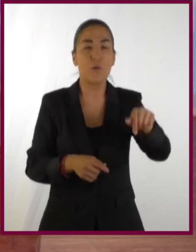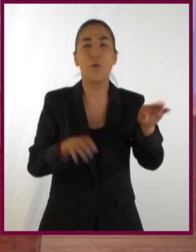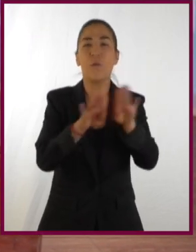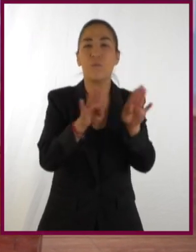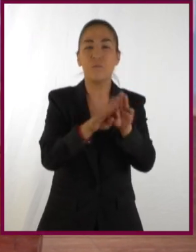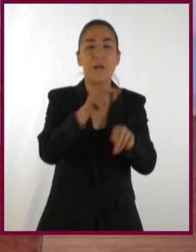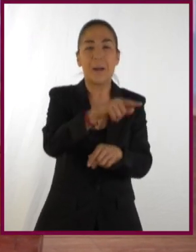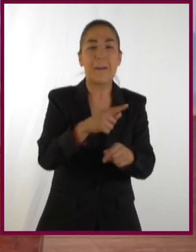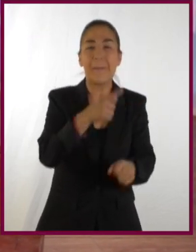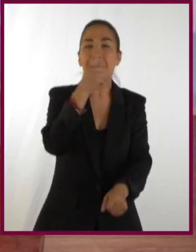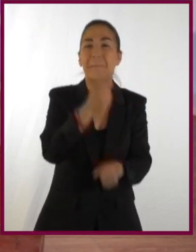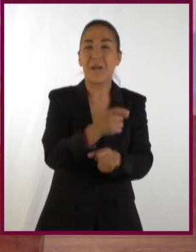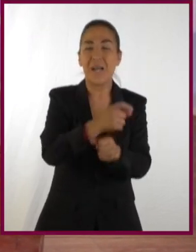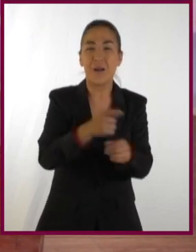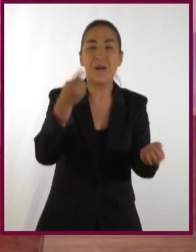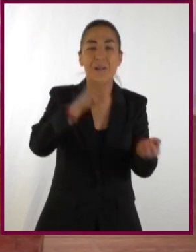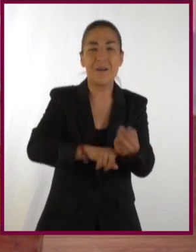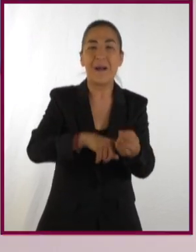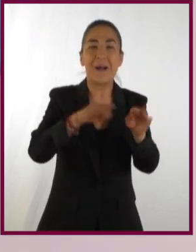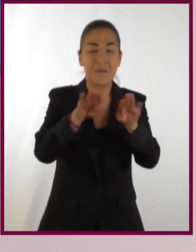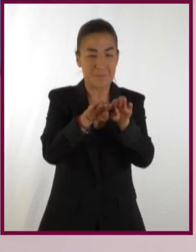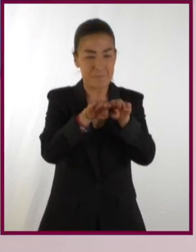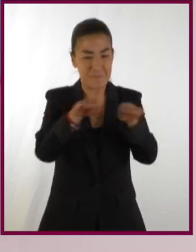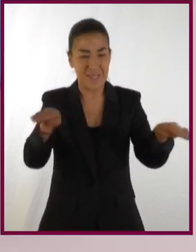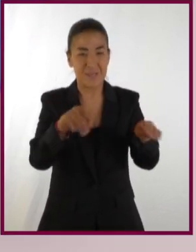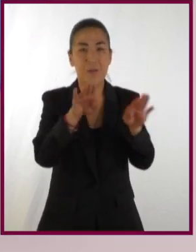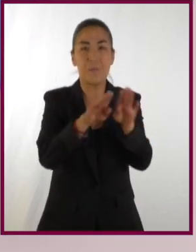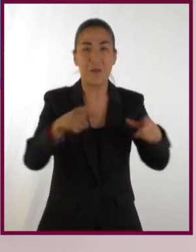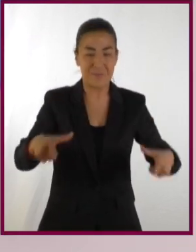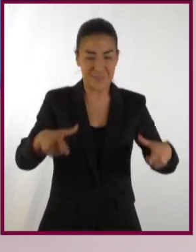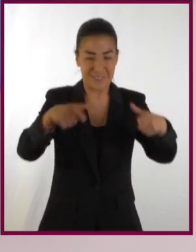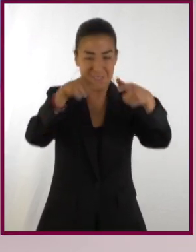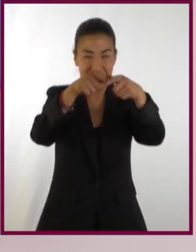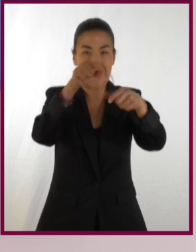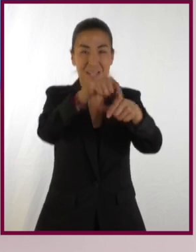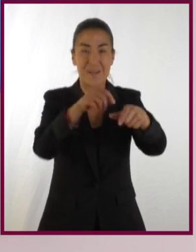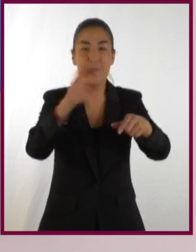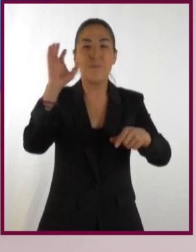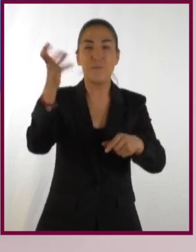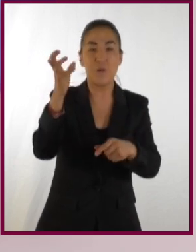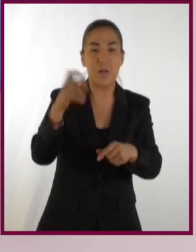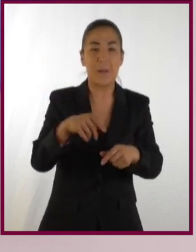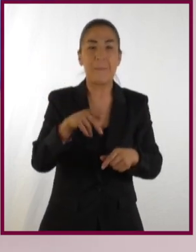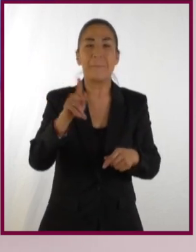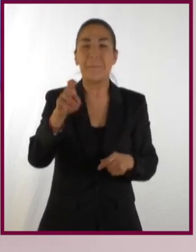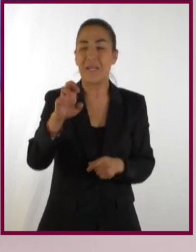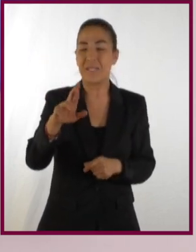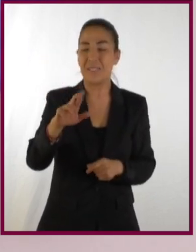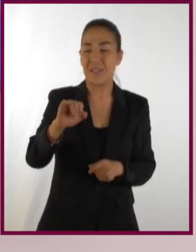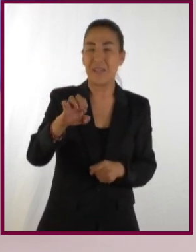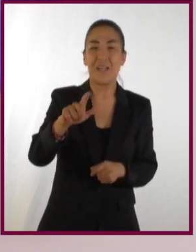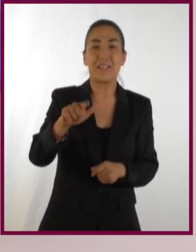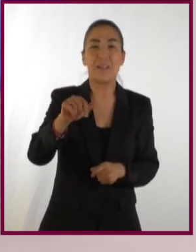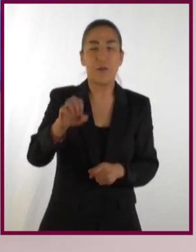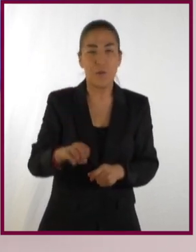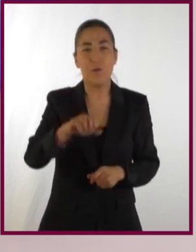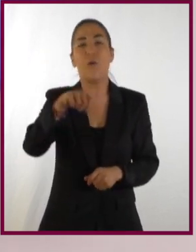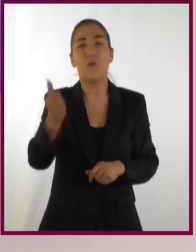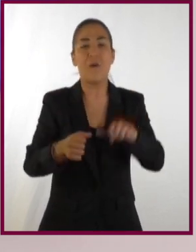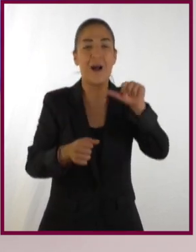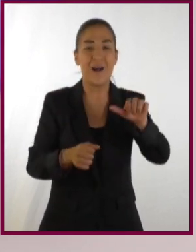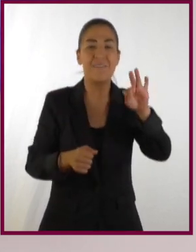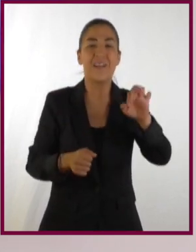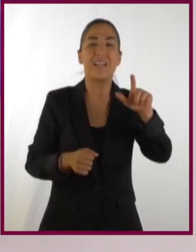Recordemos que el Sol está en un foco del elipse y que tenemos dos distancias astronómicas importantes entre el Sol y el planeta. El